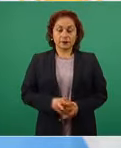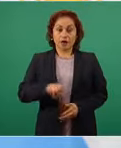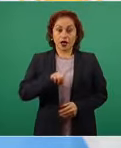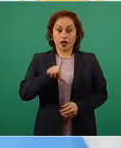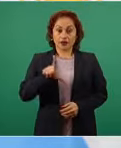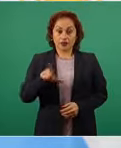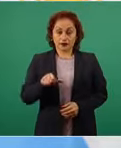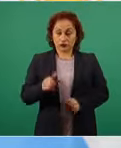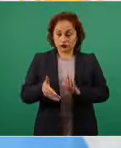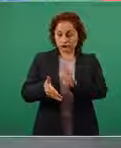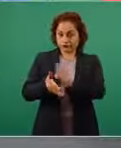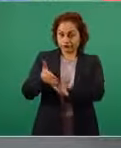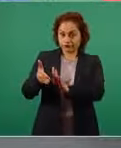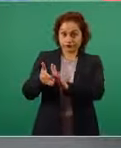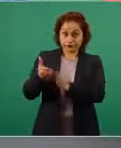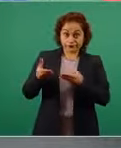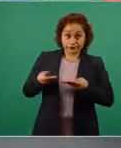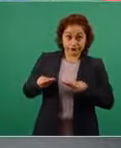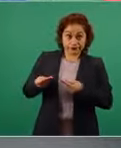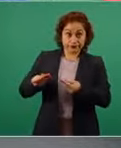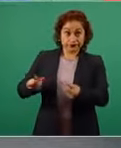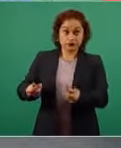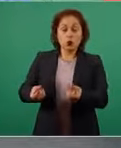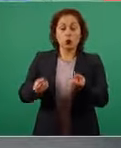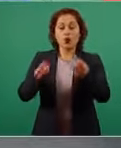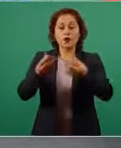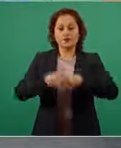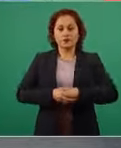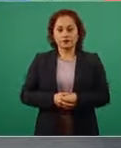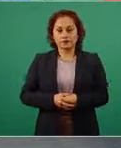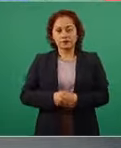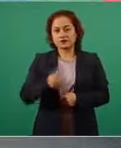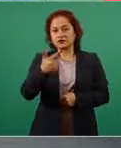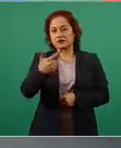hospital? 7 mil millones